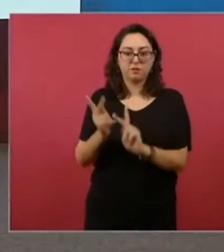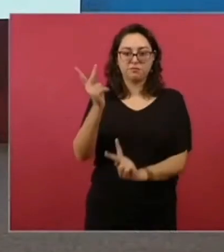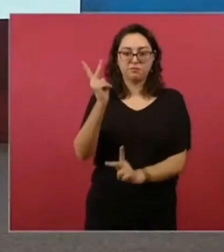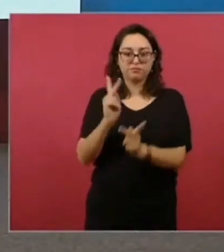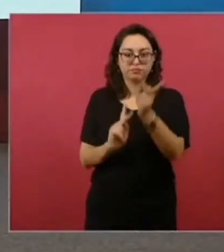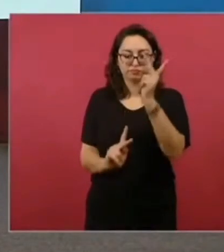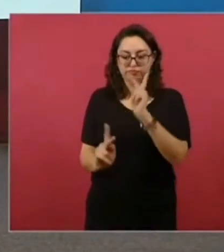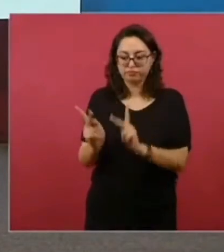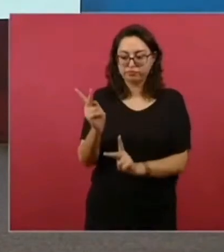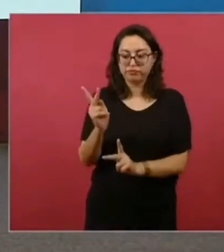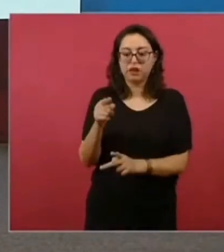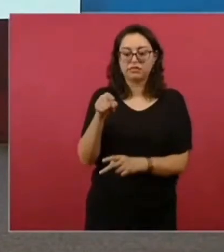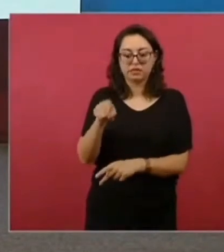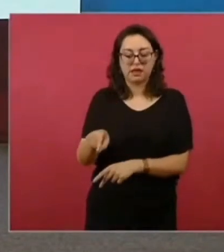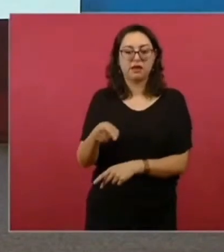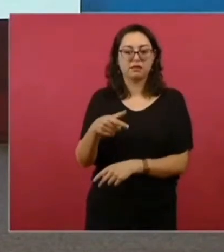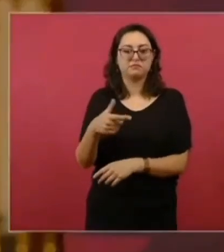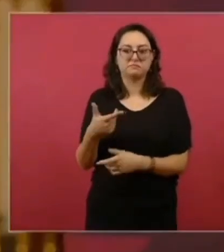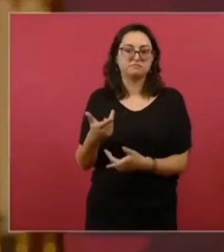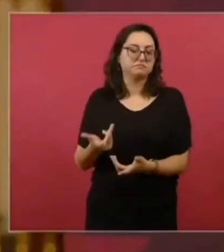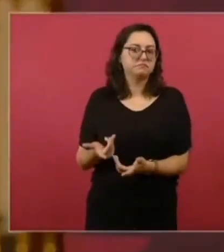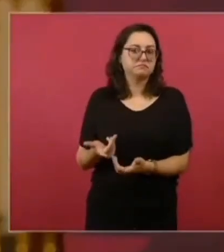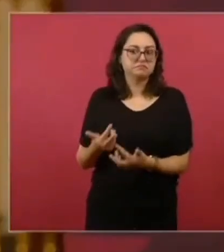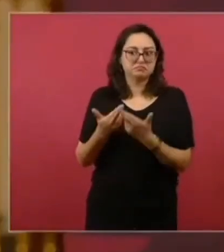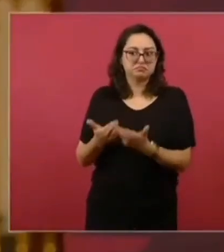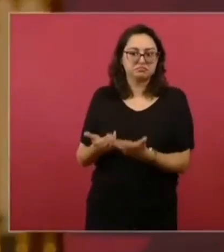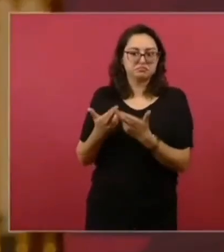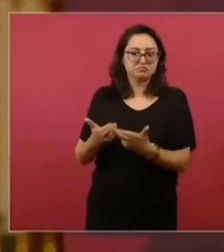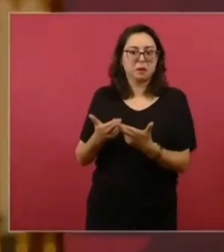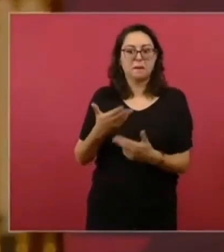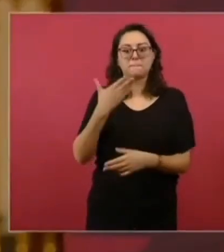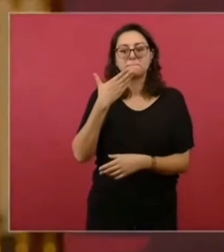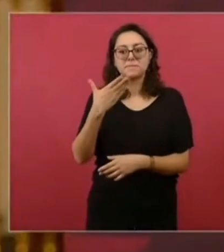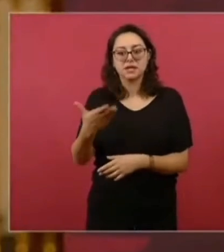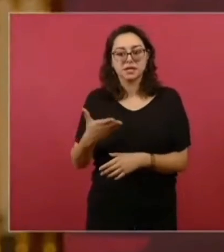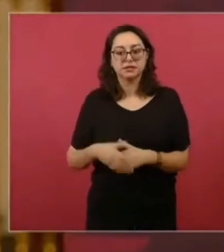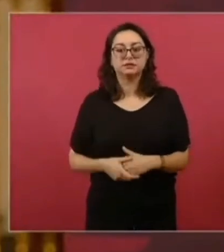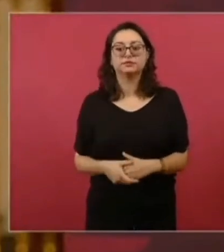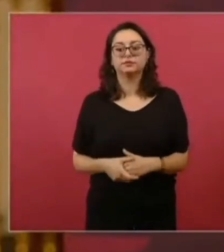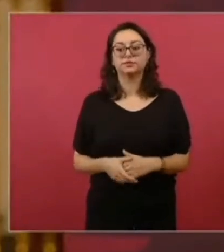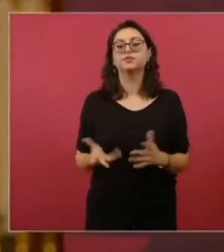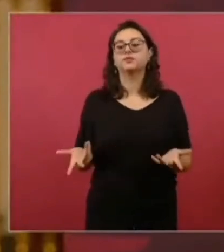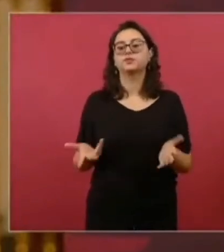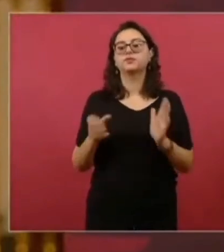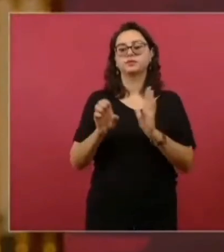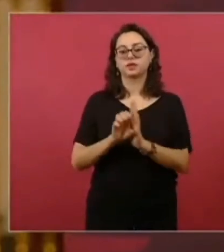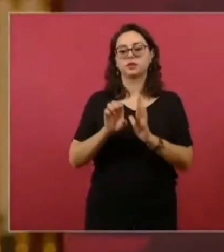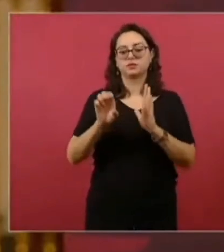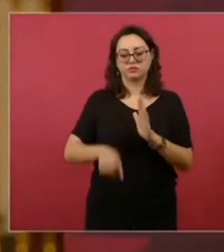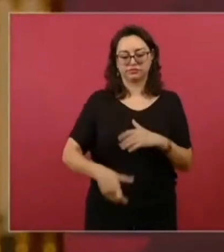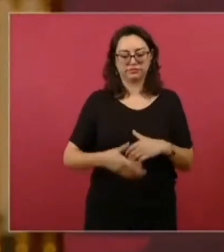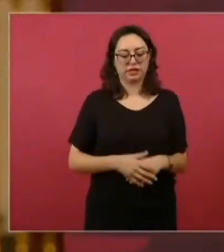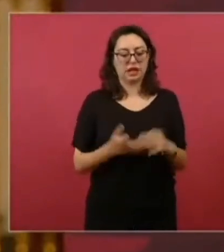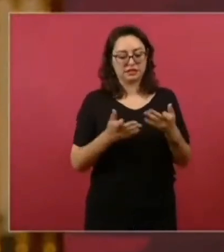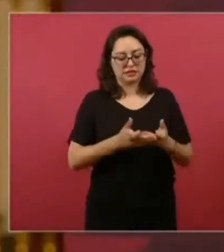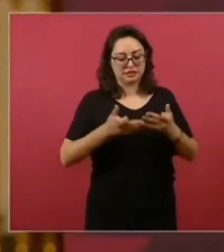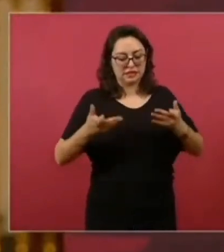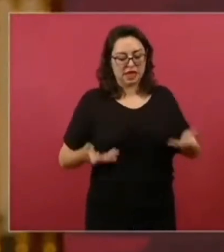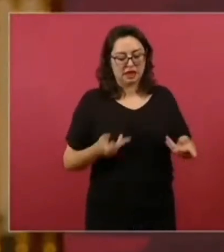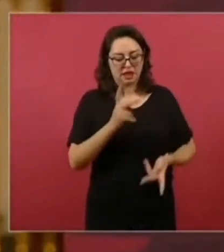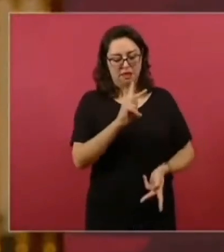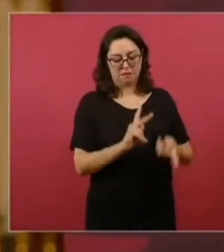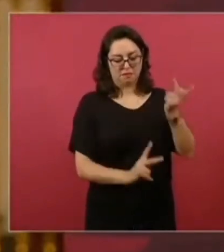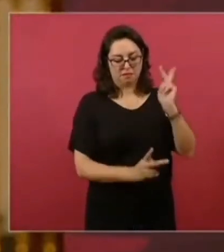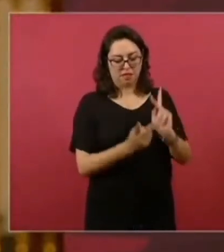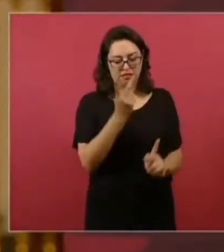con una esperanza de vida mucho mayor al mercado. Por ejemplo, una planta que tú siembras tiene más o menos un 50 o